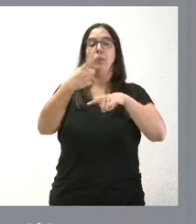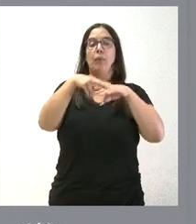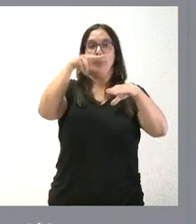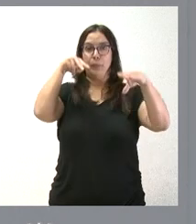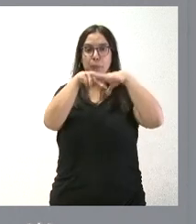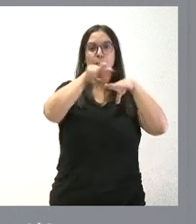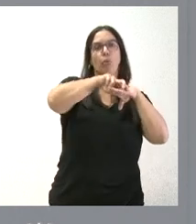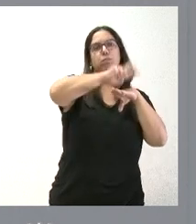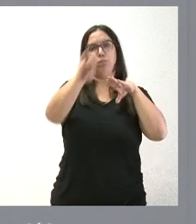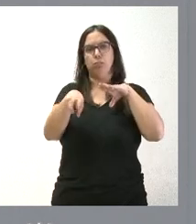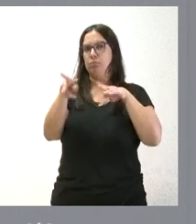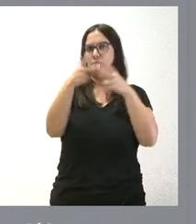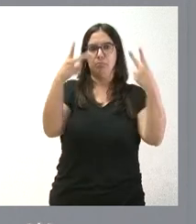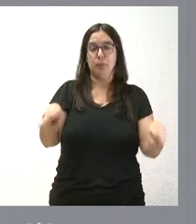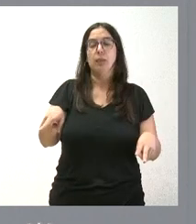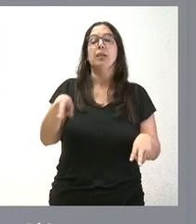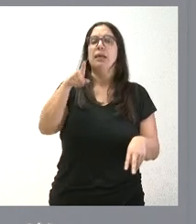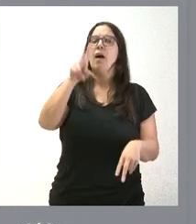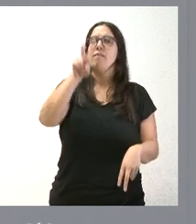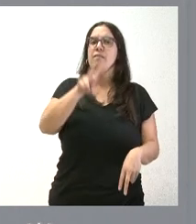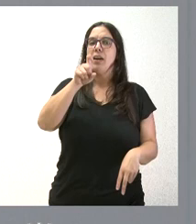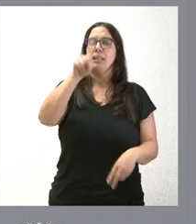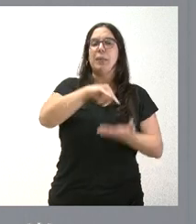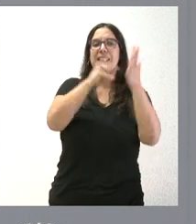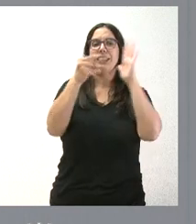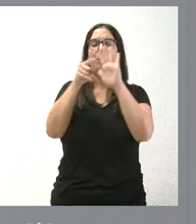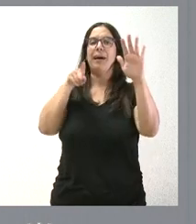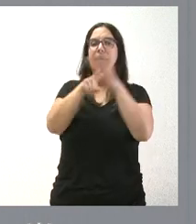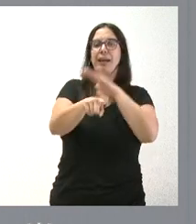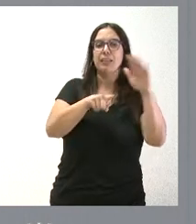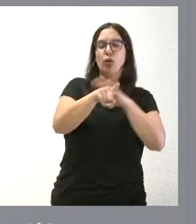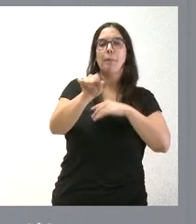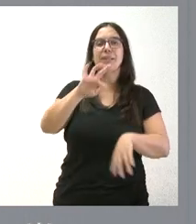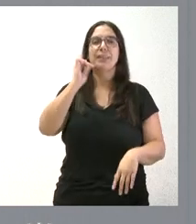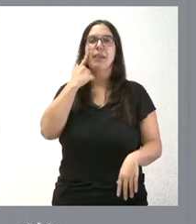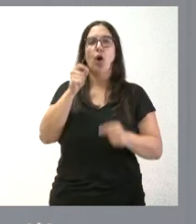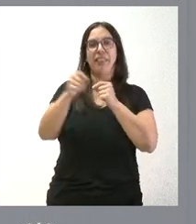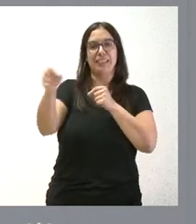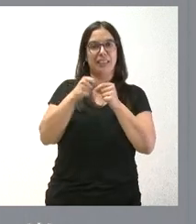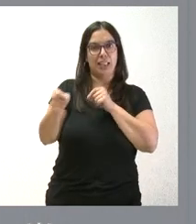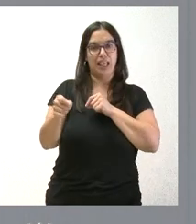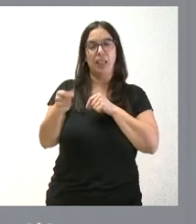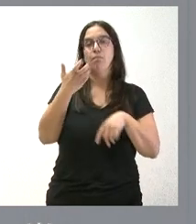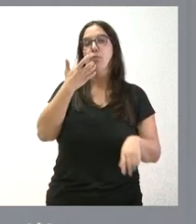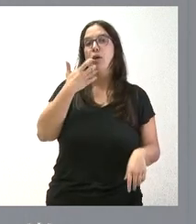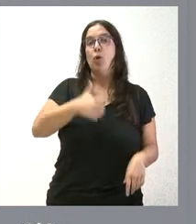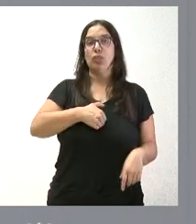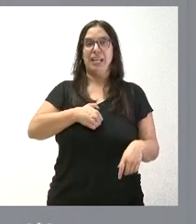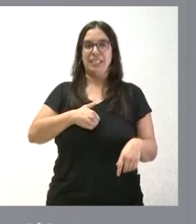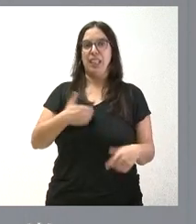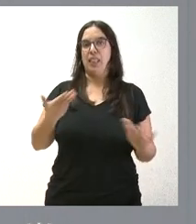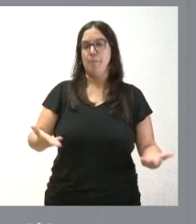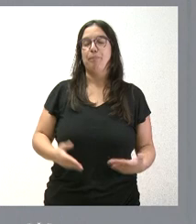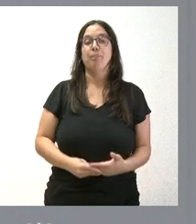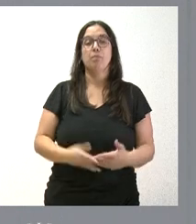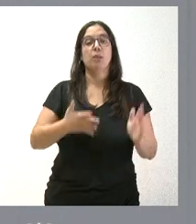levantado. Y es compatible con los sistemas de gestión y detección a distancia, como pueda ser la teleasistencia.